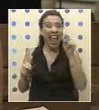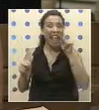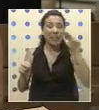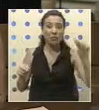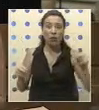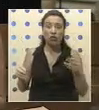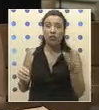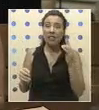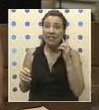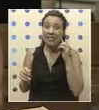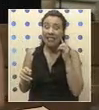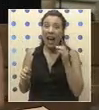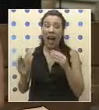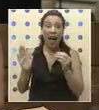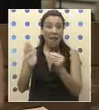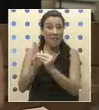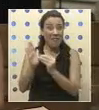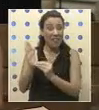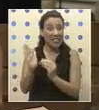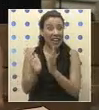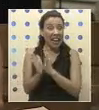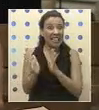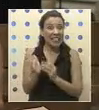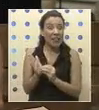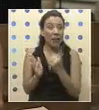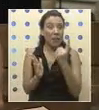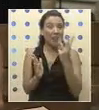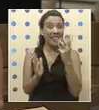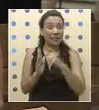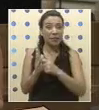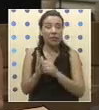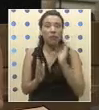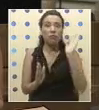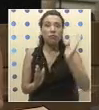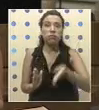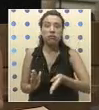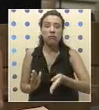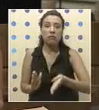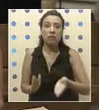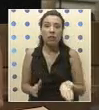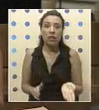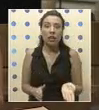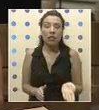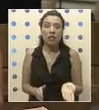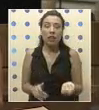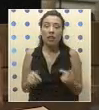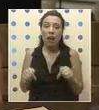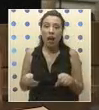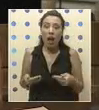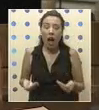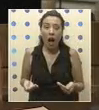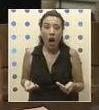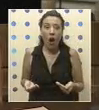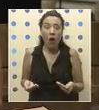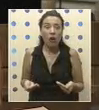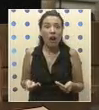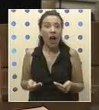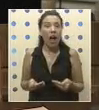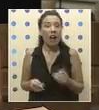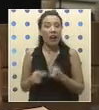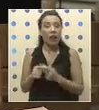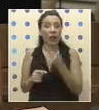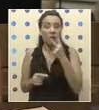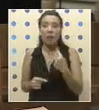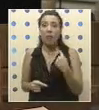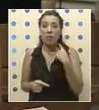trimestre fueron canceladas. Hoy día, Recoleta ve absolutamente perjudicada